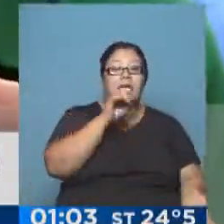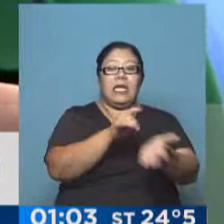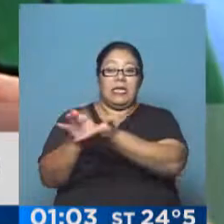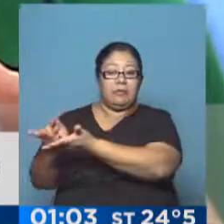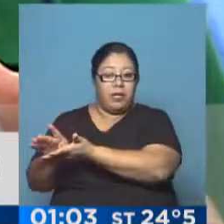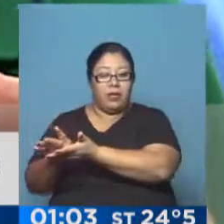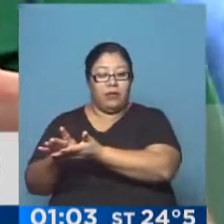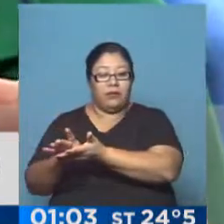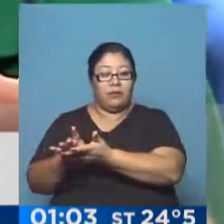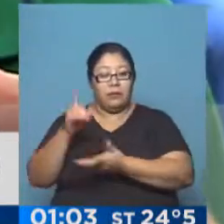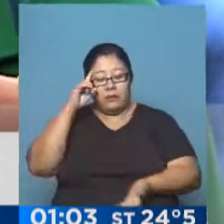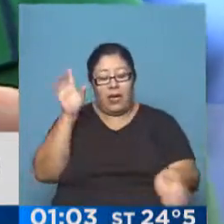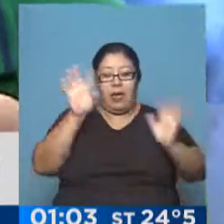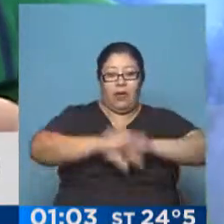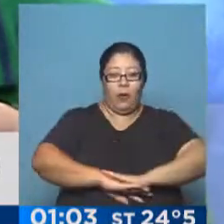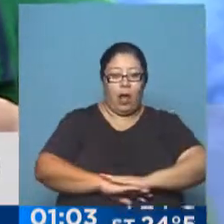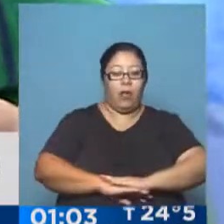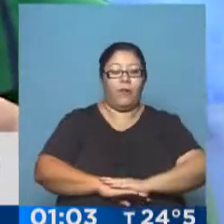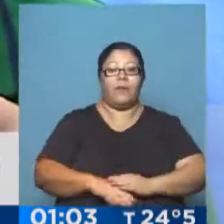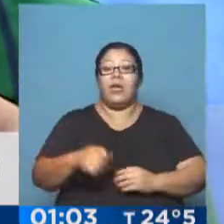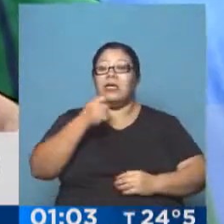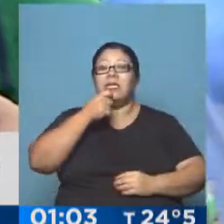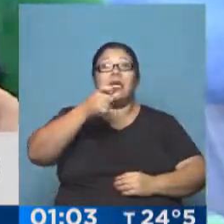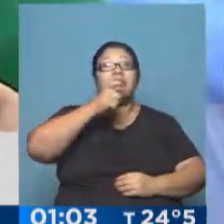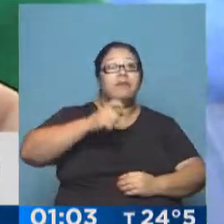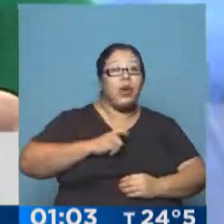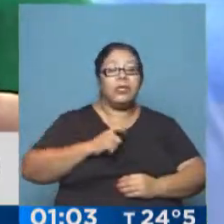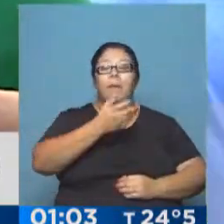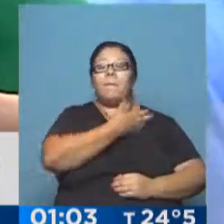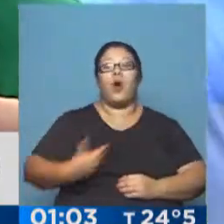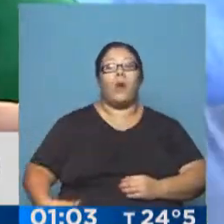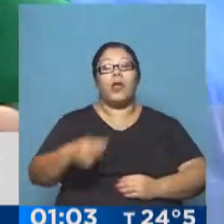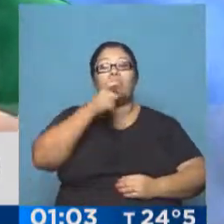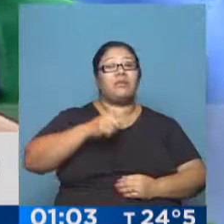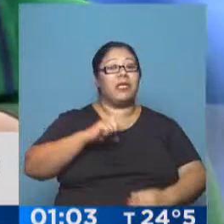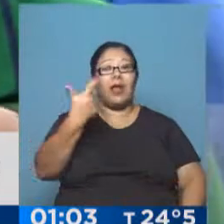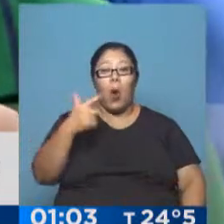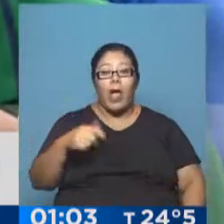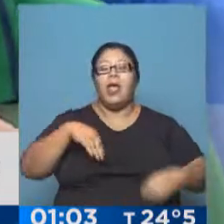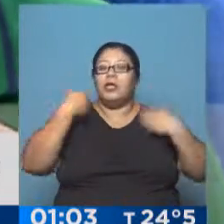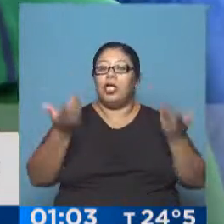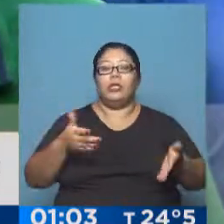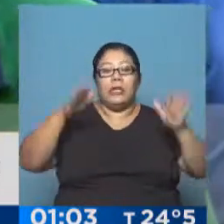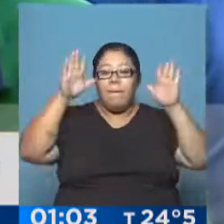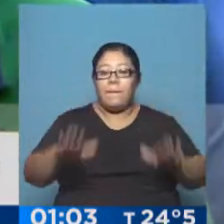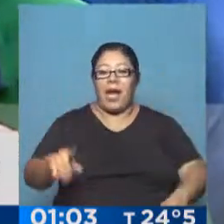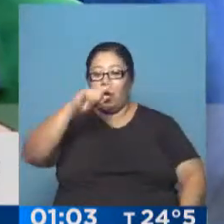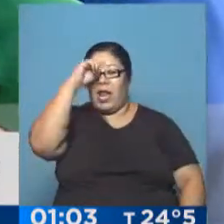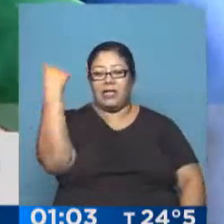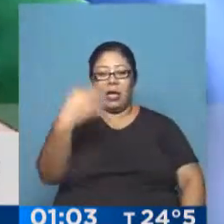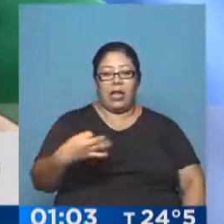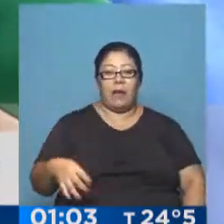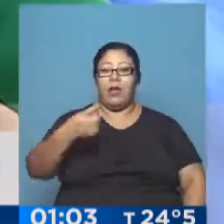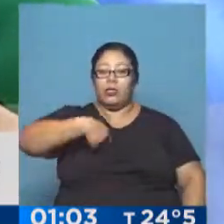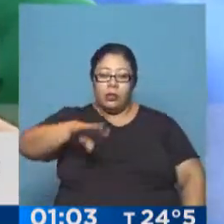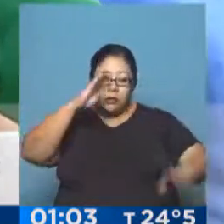con esto que está pasando, hay que construir urgente un paro nacional en unidad de acción con todas las centrales sindicales. Nosotros estamos abocados